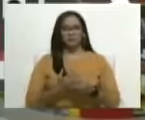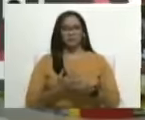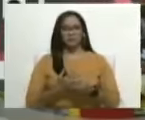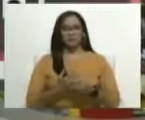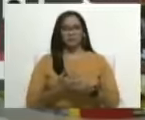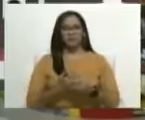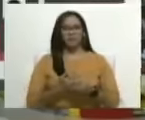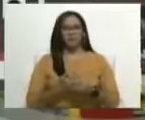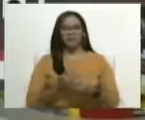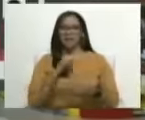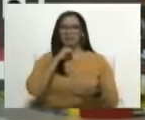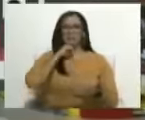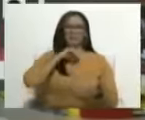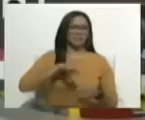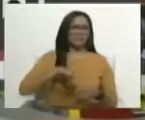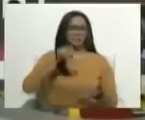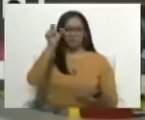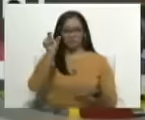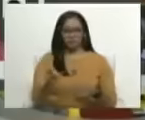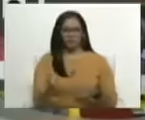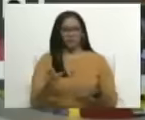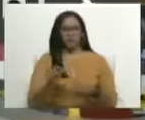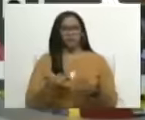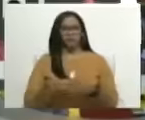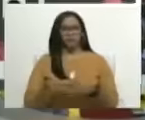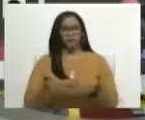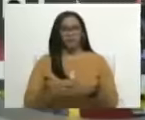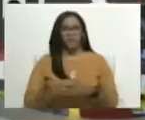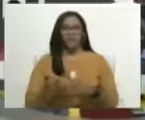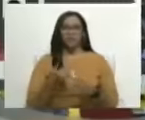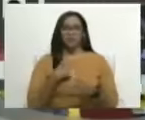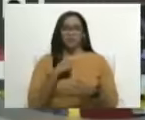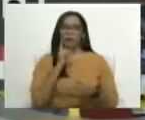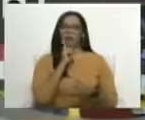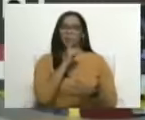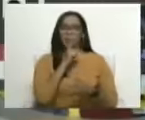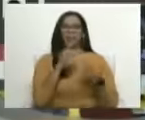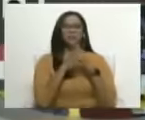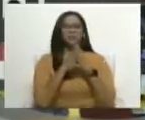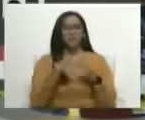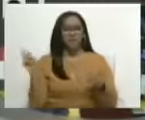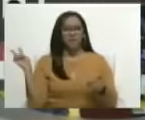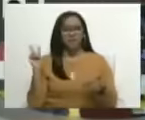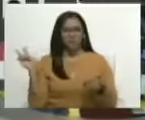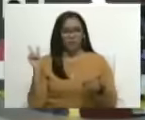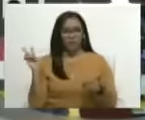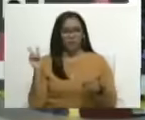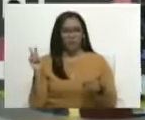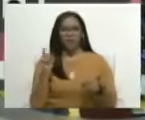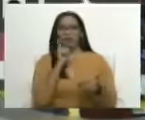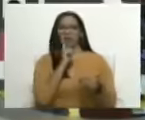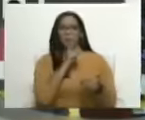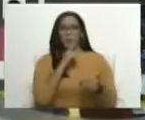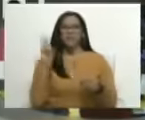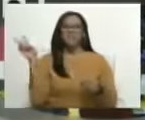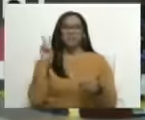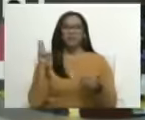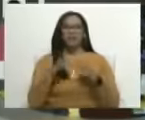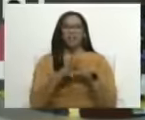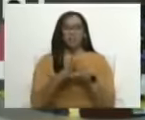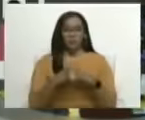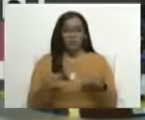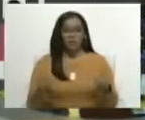Verdaderamente despreciable este ser. Y yo a nombre de toda Venezuela, a nombre de Venezuela toda,